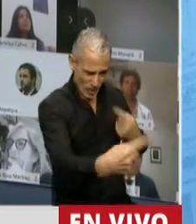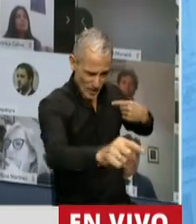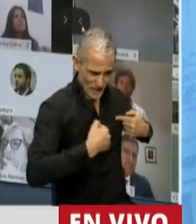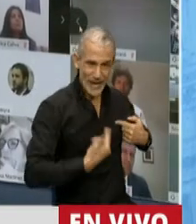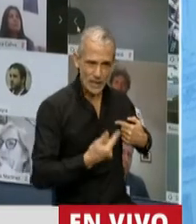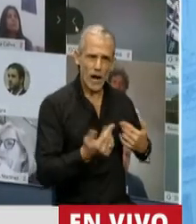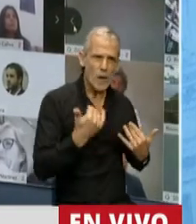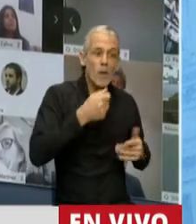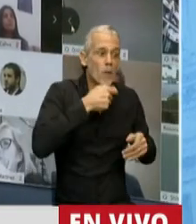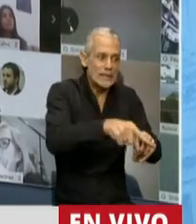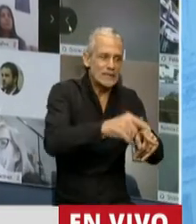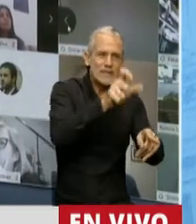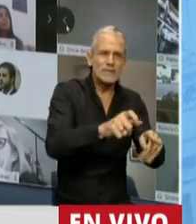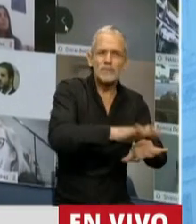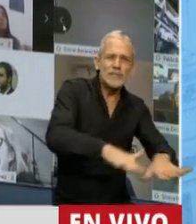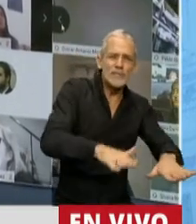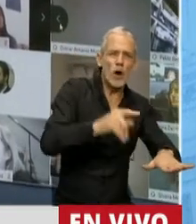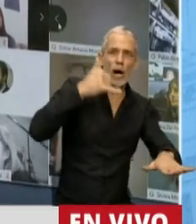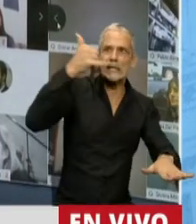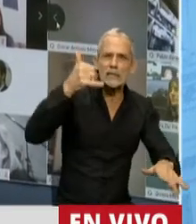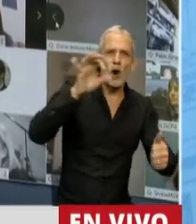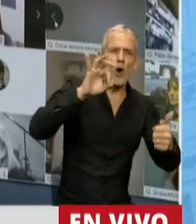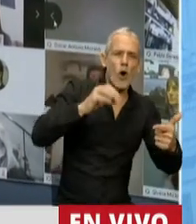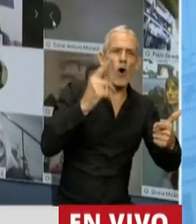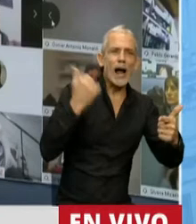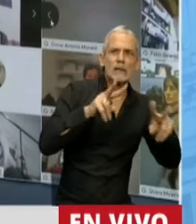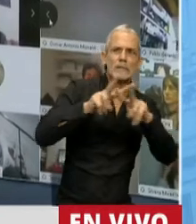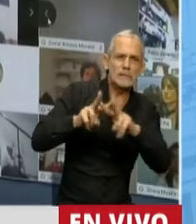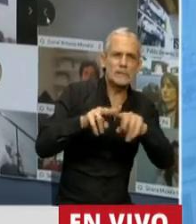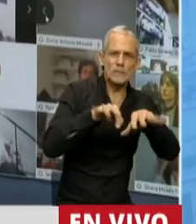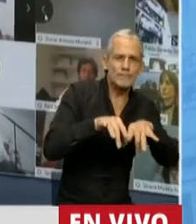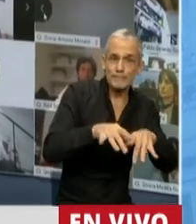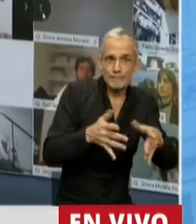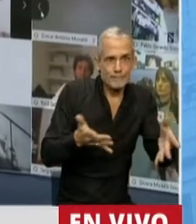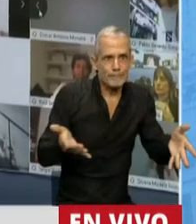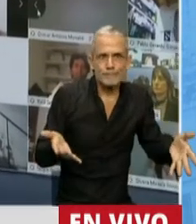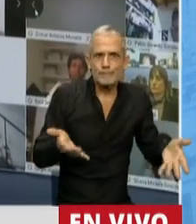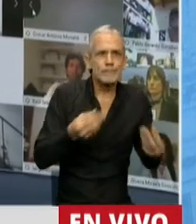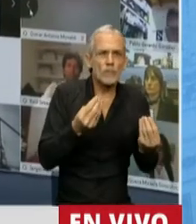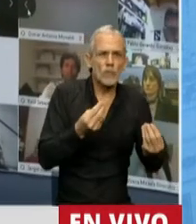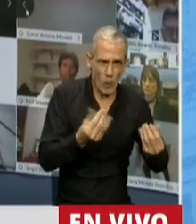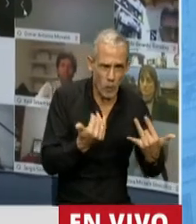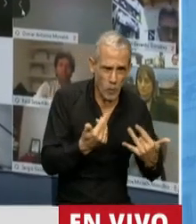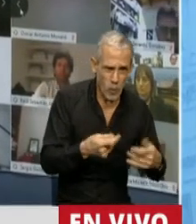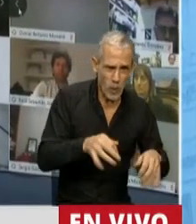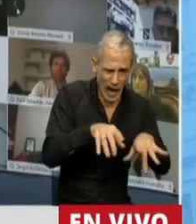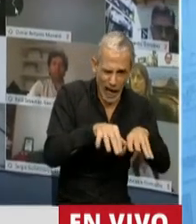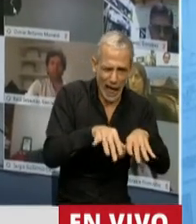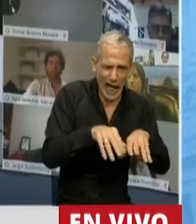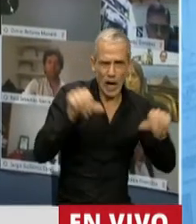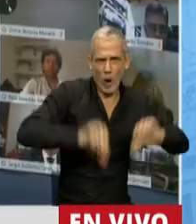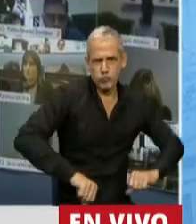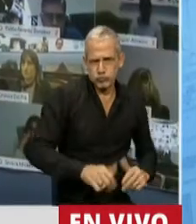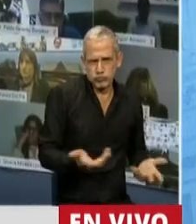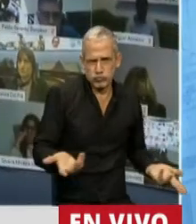para realizar alguna llamada telefónica o alguna consulta en la página web, está sumamente fragilizado y en un